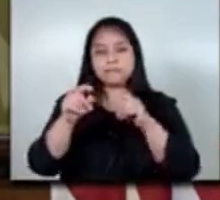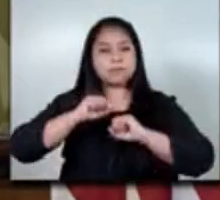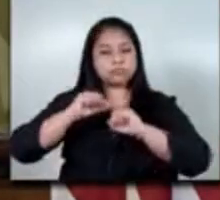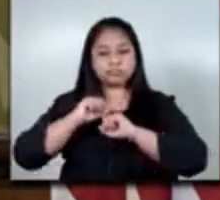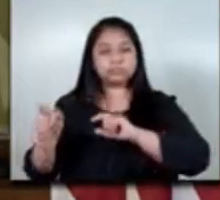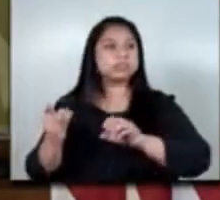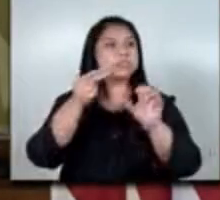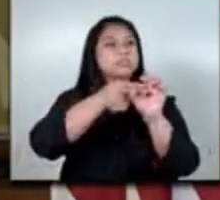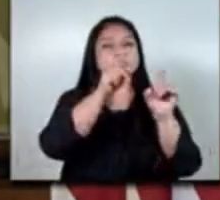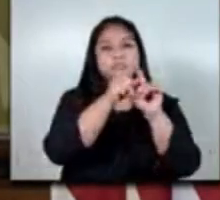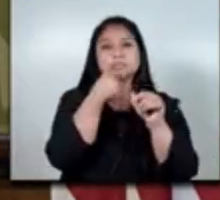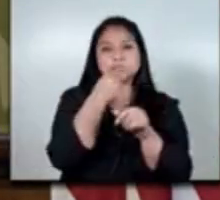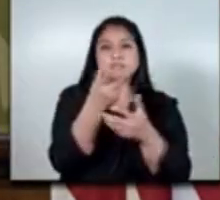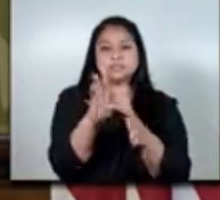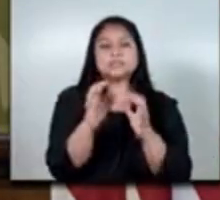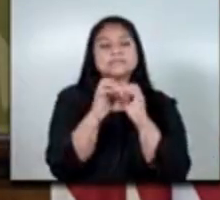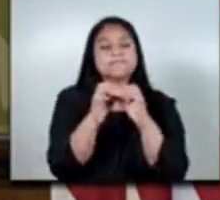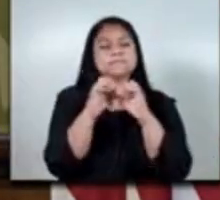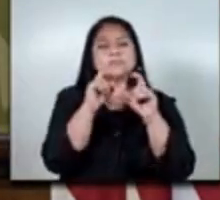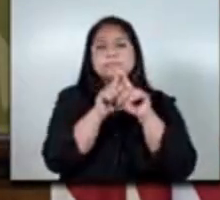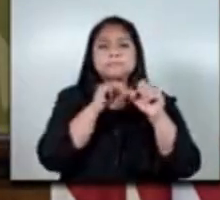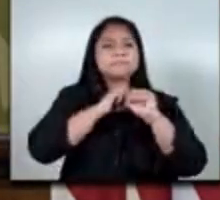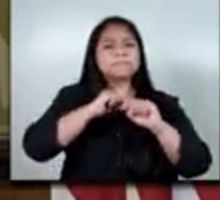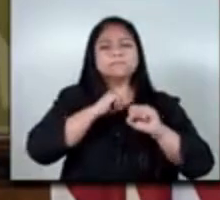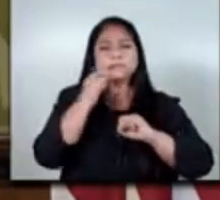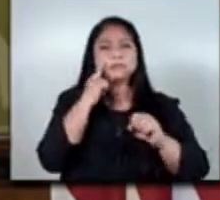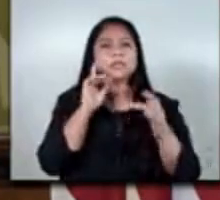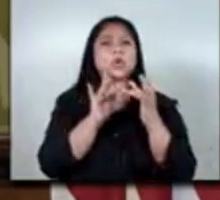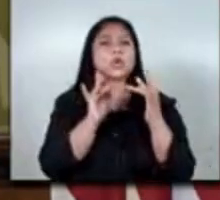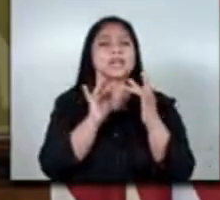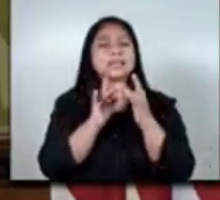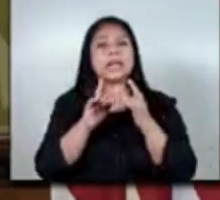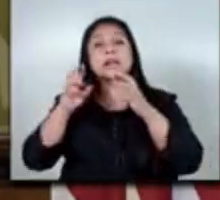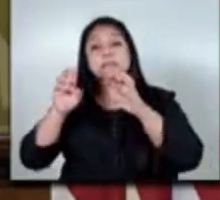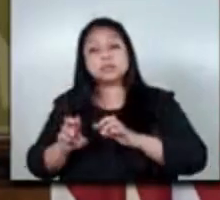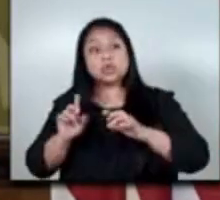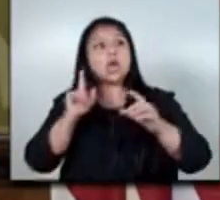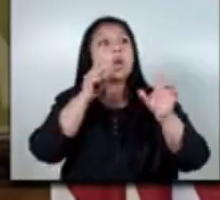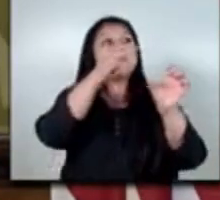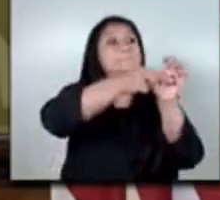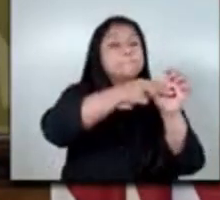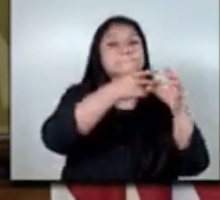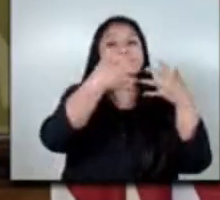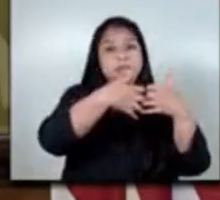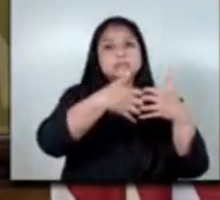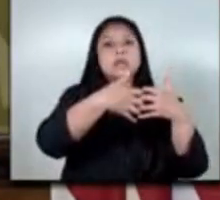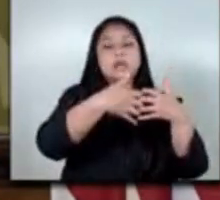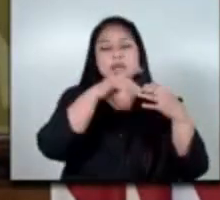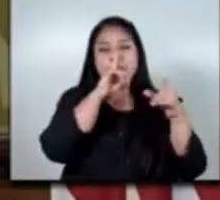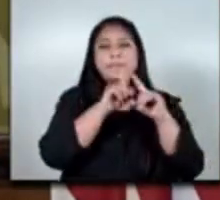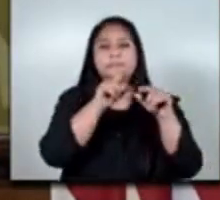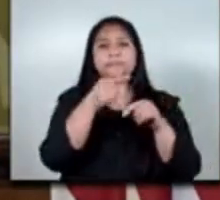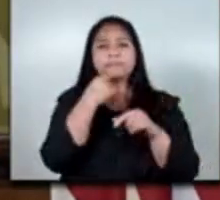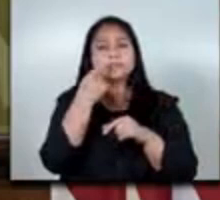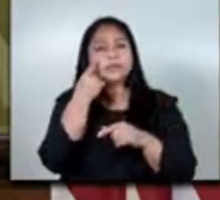en los esfuerzos para conectar a esas personas con los empleos para este conexiones está